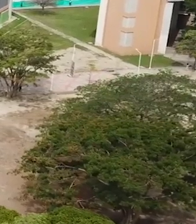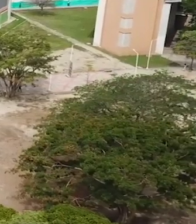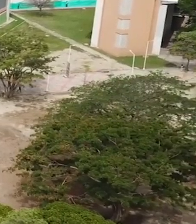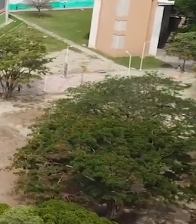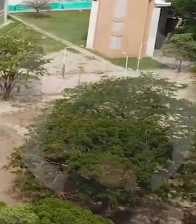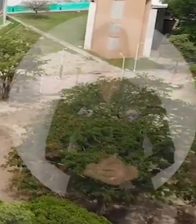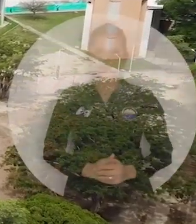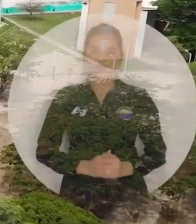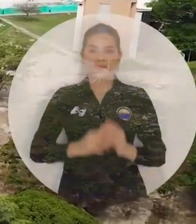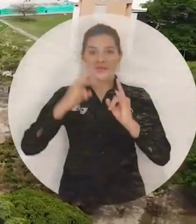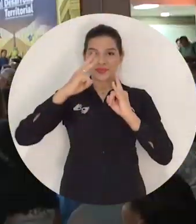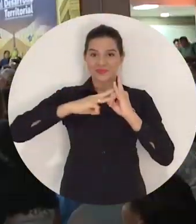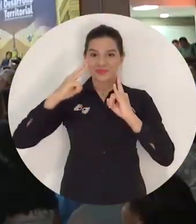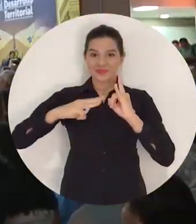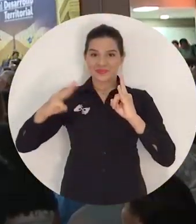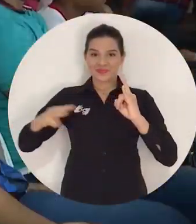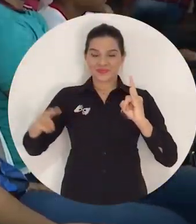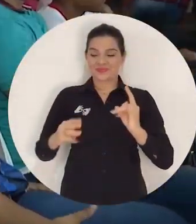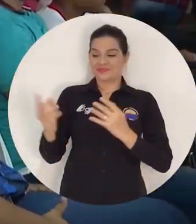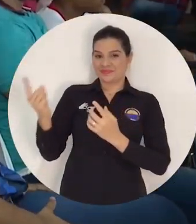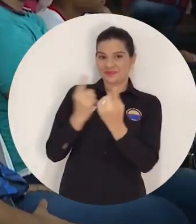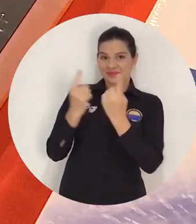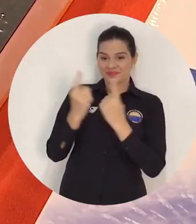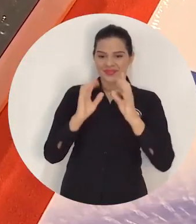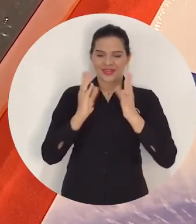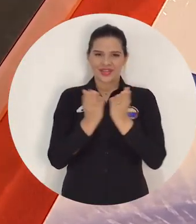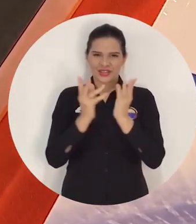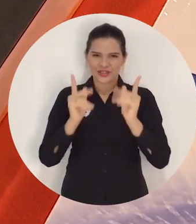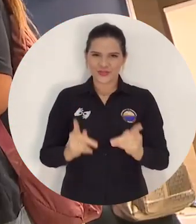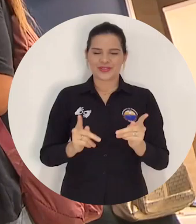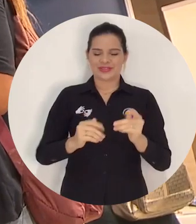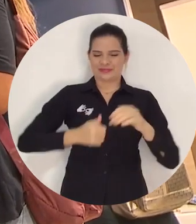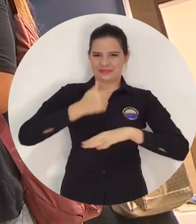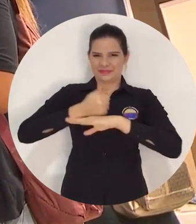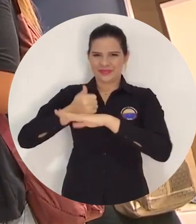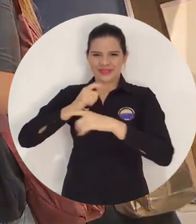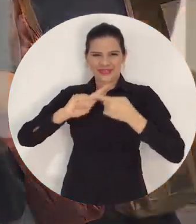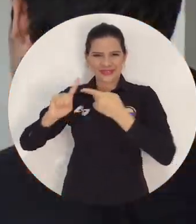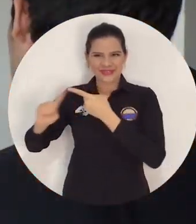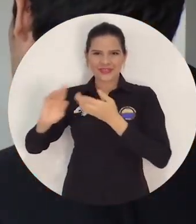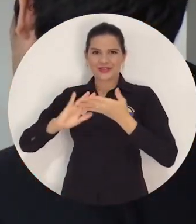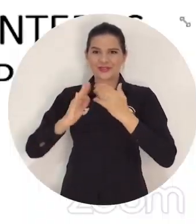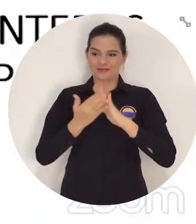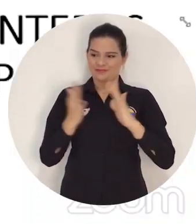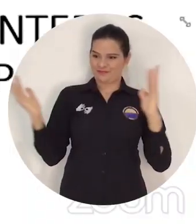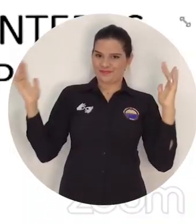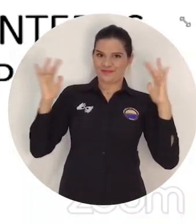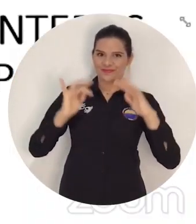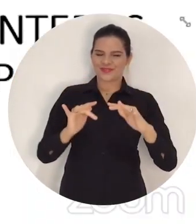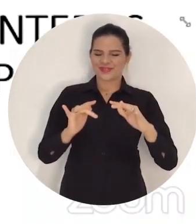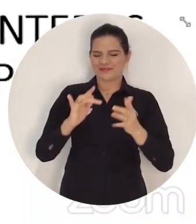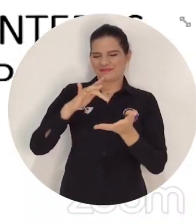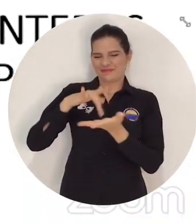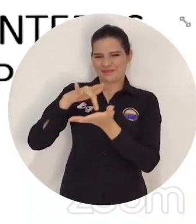La Universidad del Magdalena reunió a estudiantes, profesores, directivos, invitados y comunidad en general alrededor de la